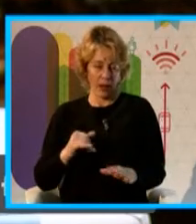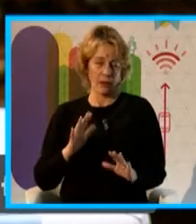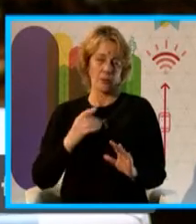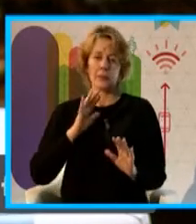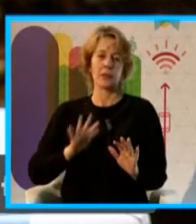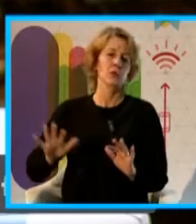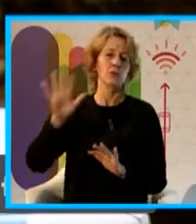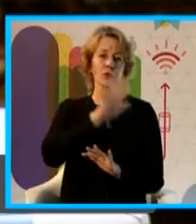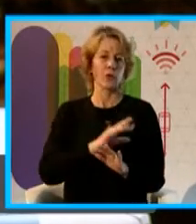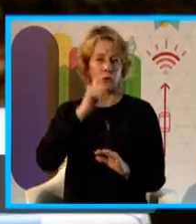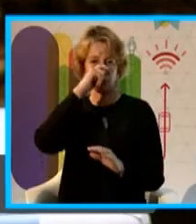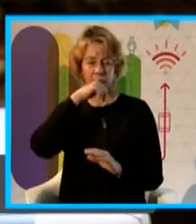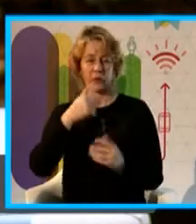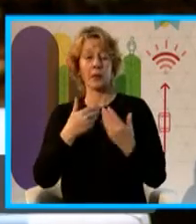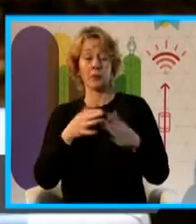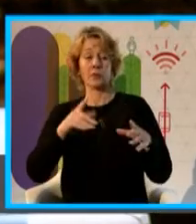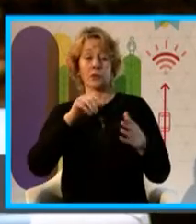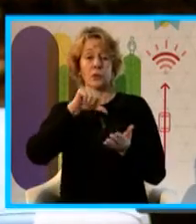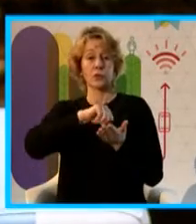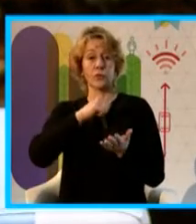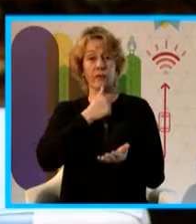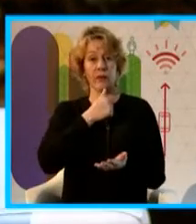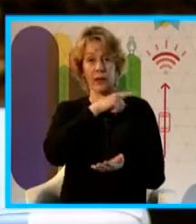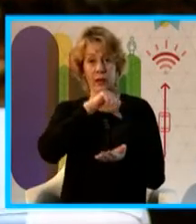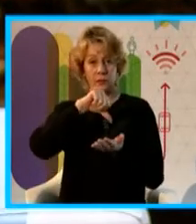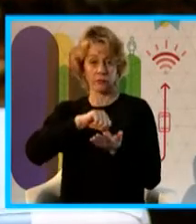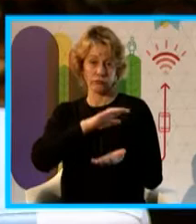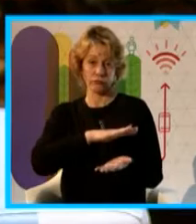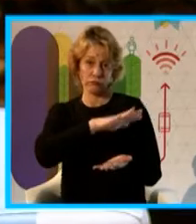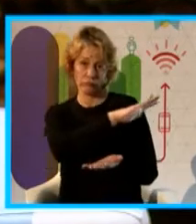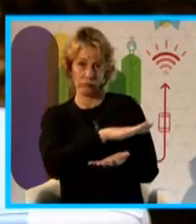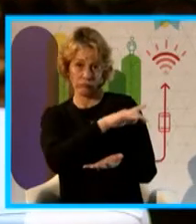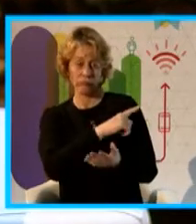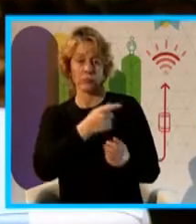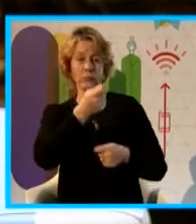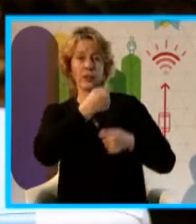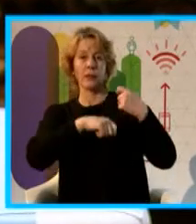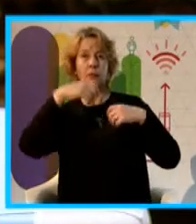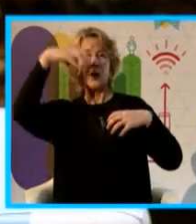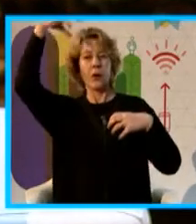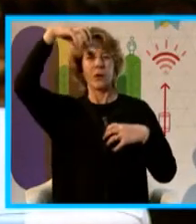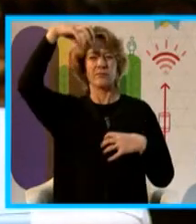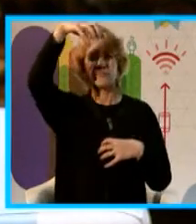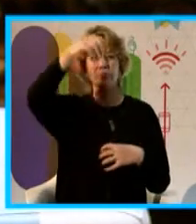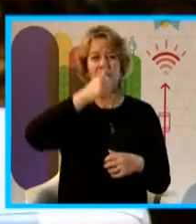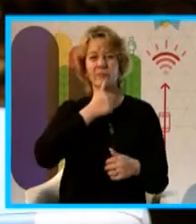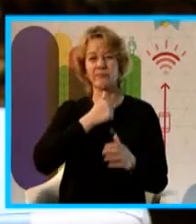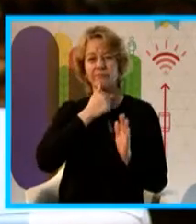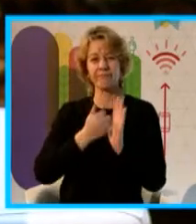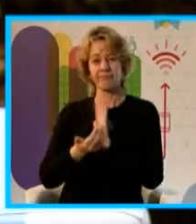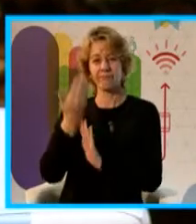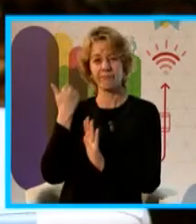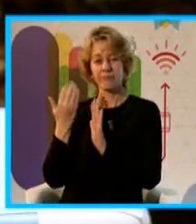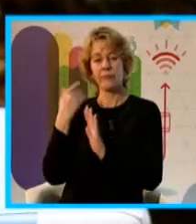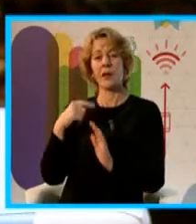plan maestro de la Ciudad Vieja, donde de alguna manera sustituimos los colgantes tradicionales por colgantes con